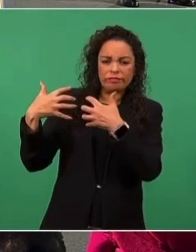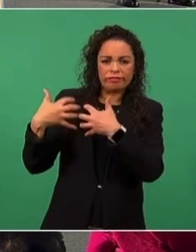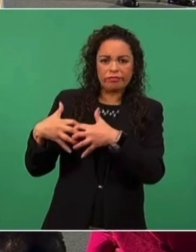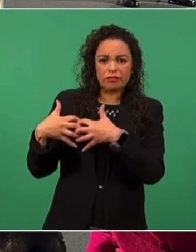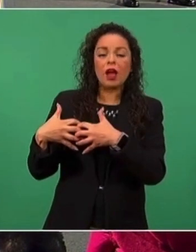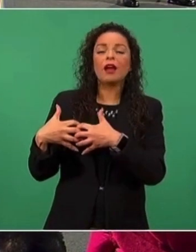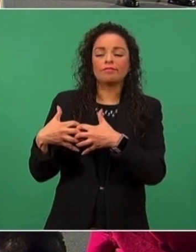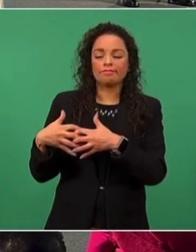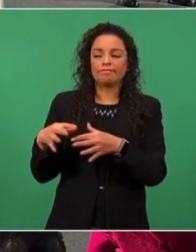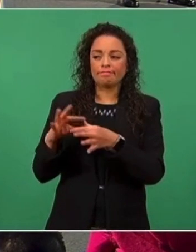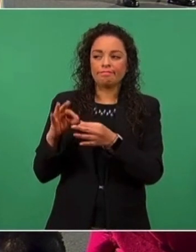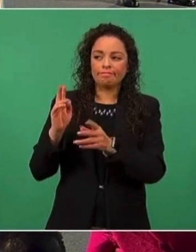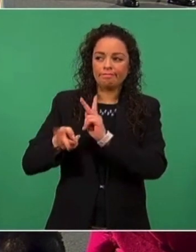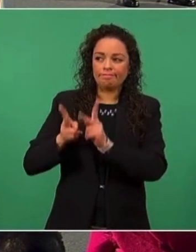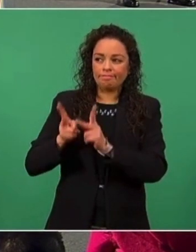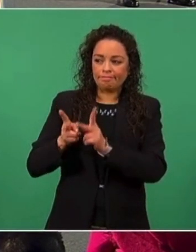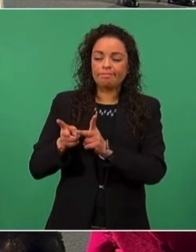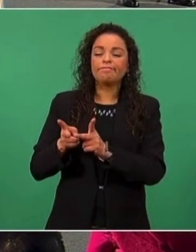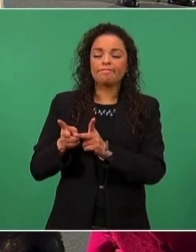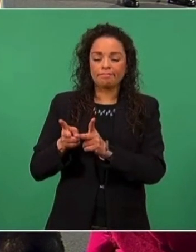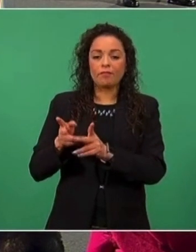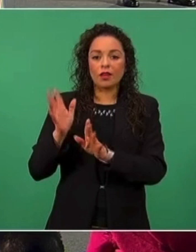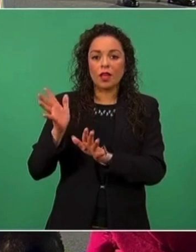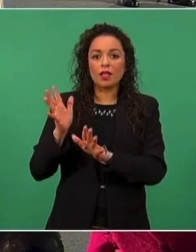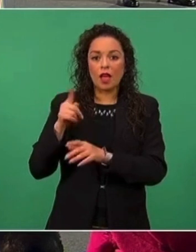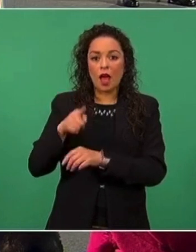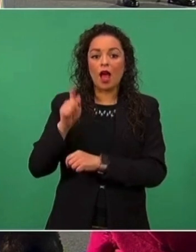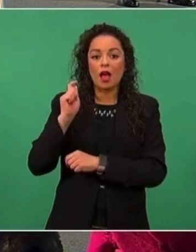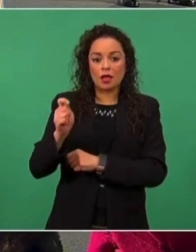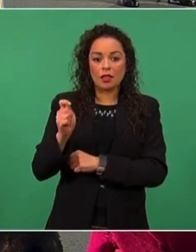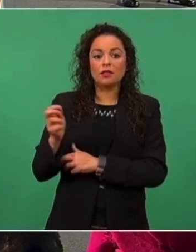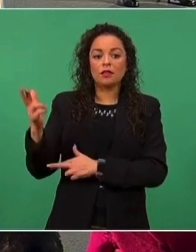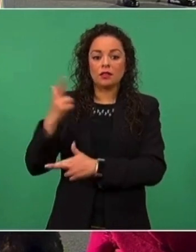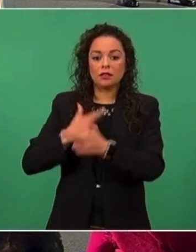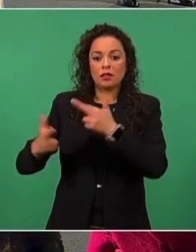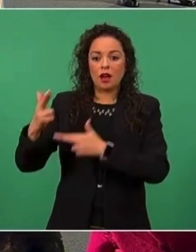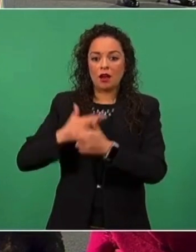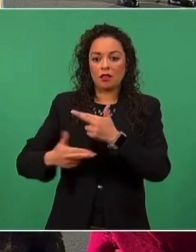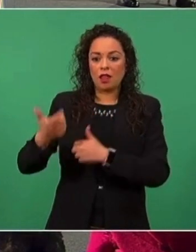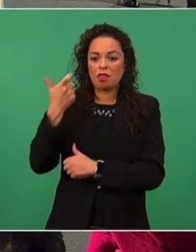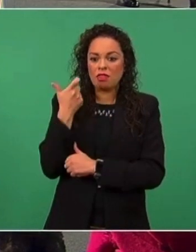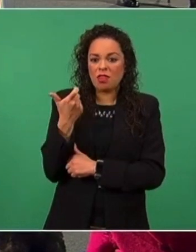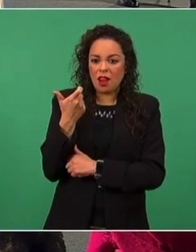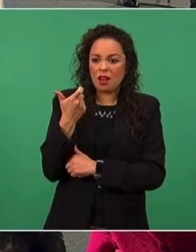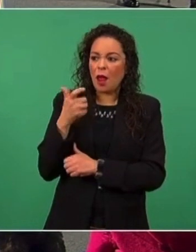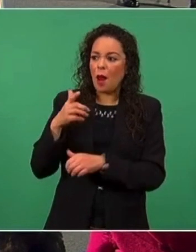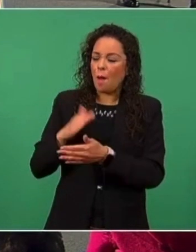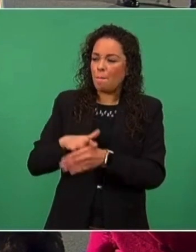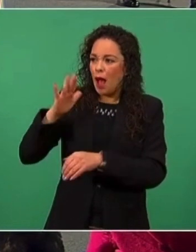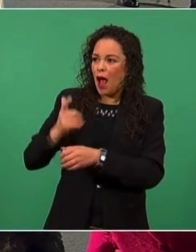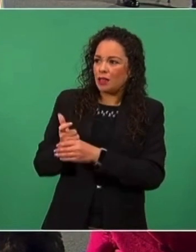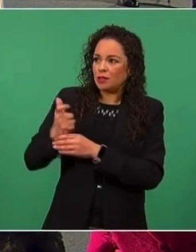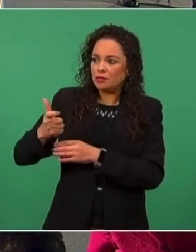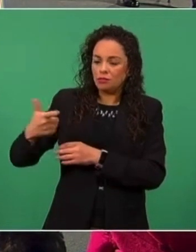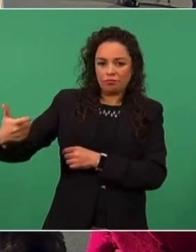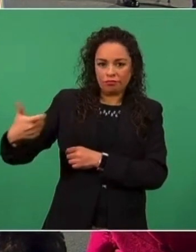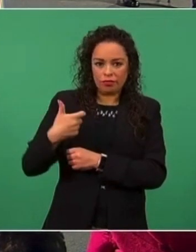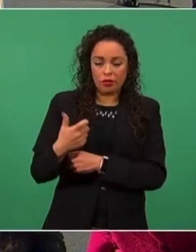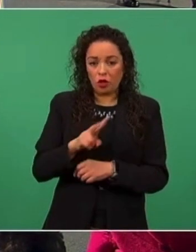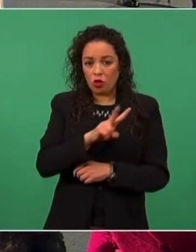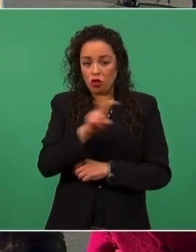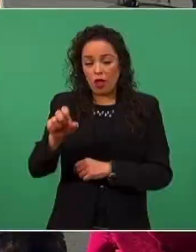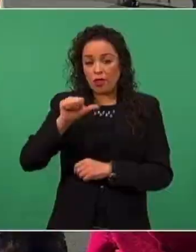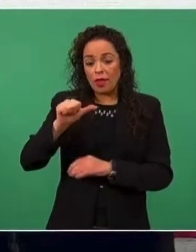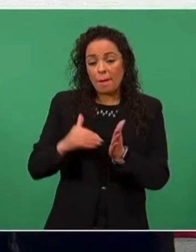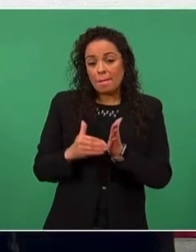empezó ya a devolver el sobreprecio que cobró por esta planta y que es del orden de 216